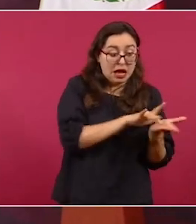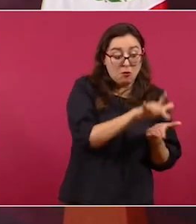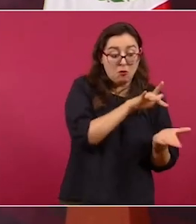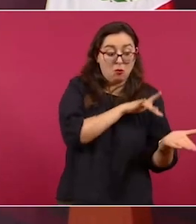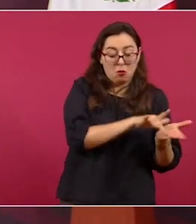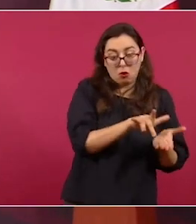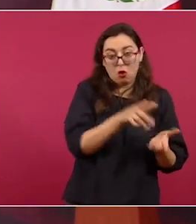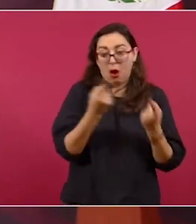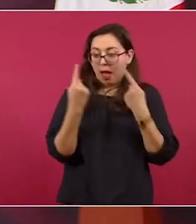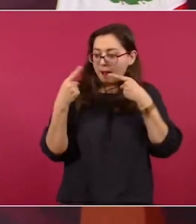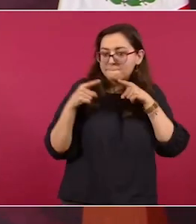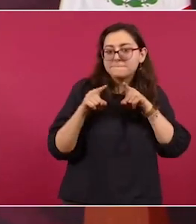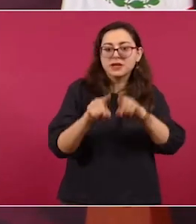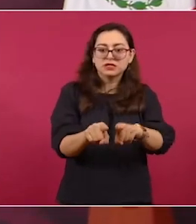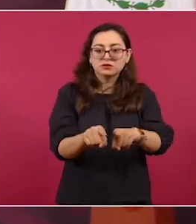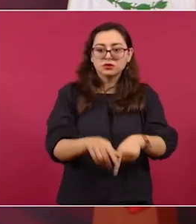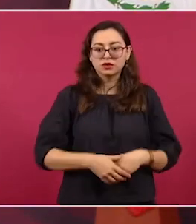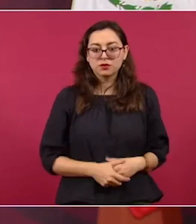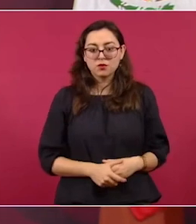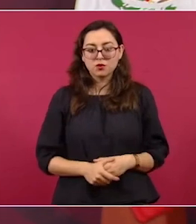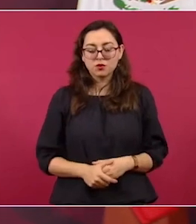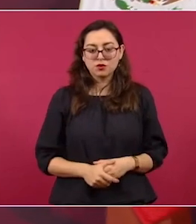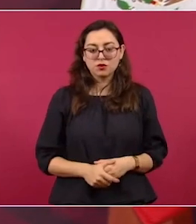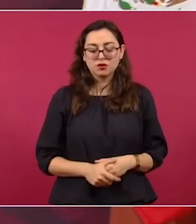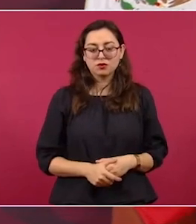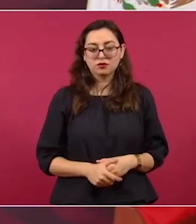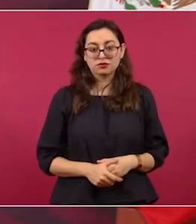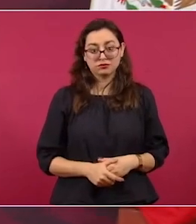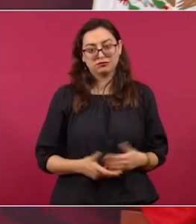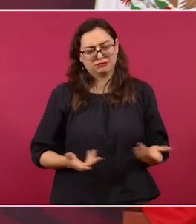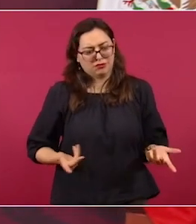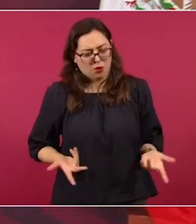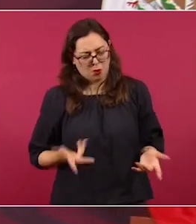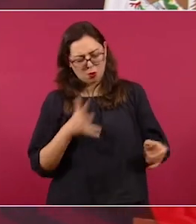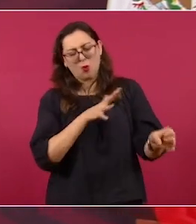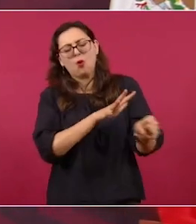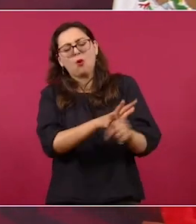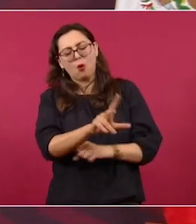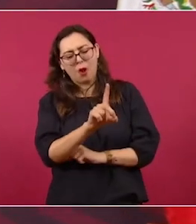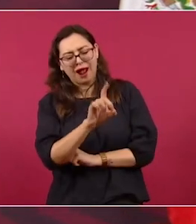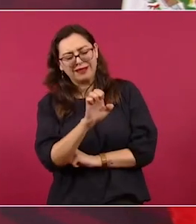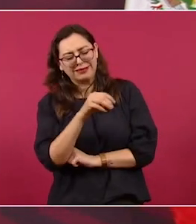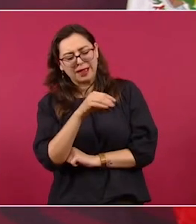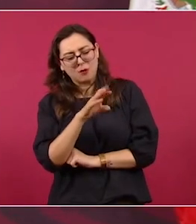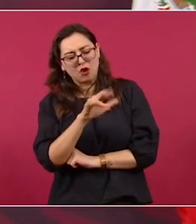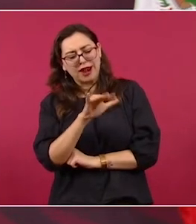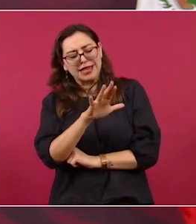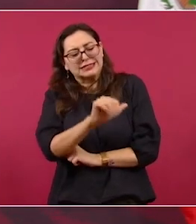en Ecatepec, el demócrata de Narro.